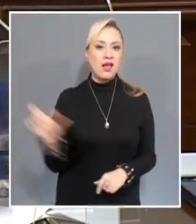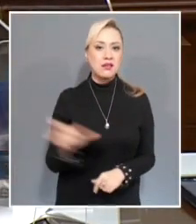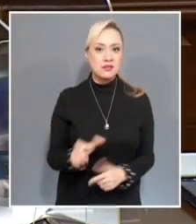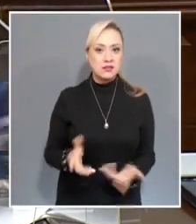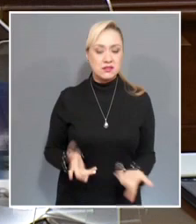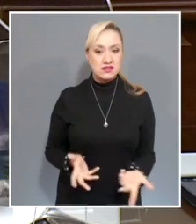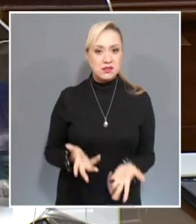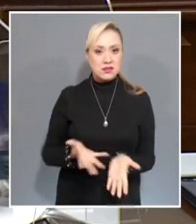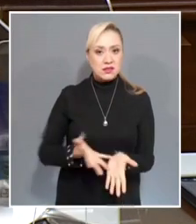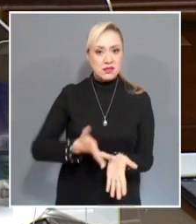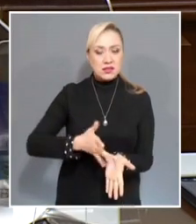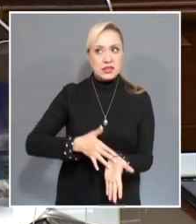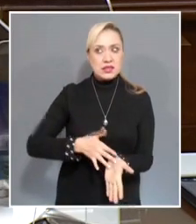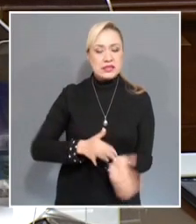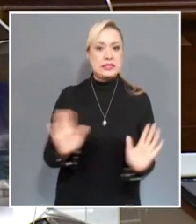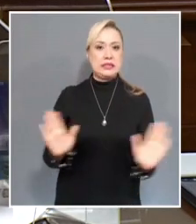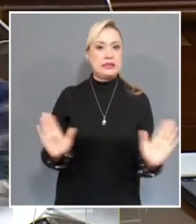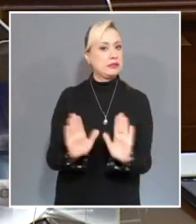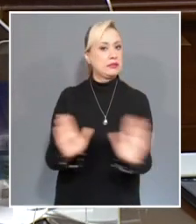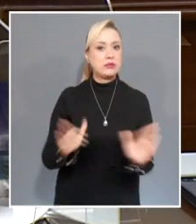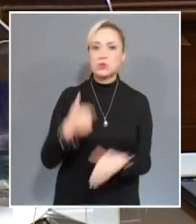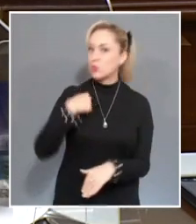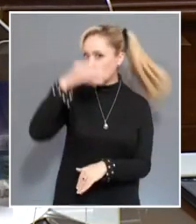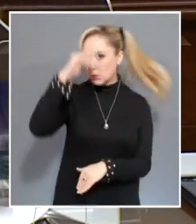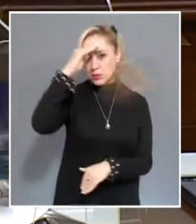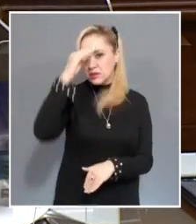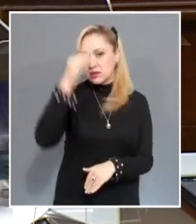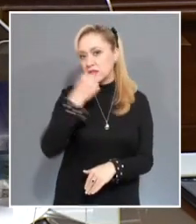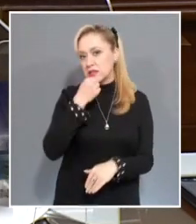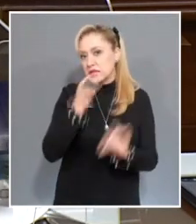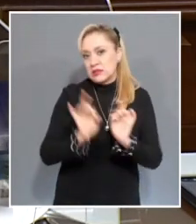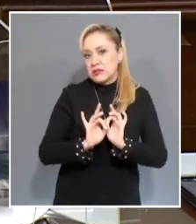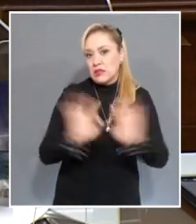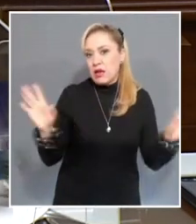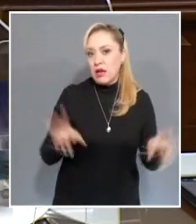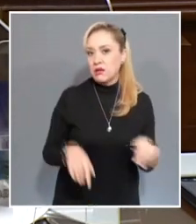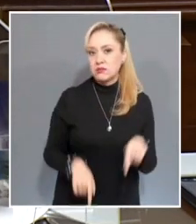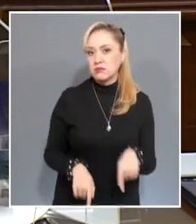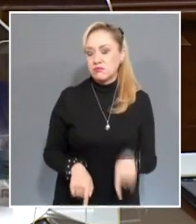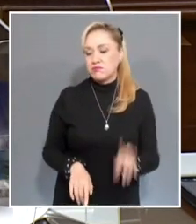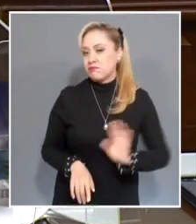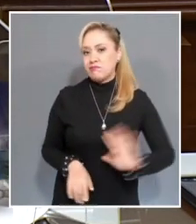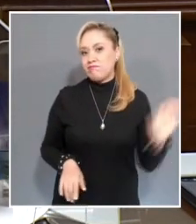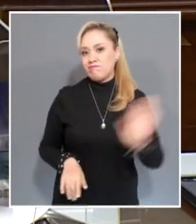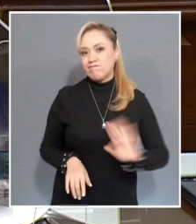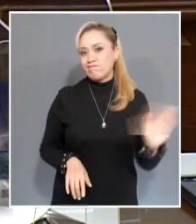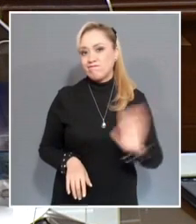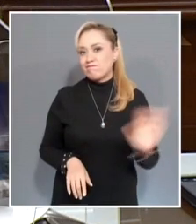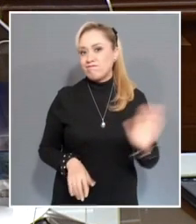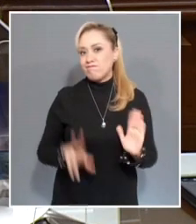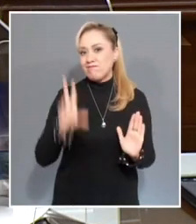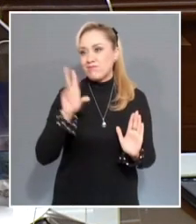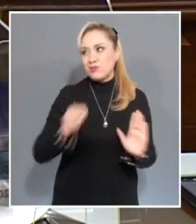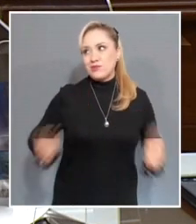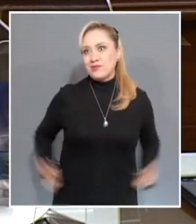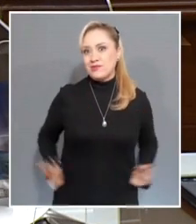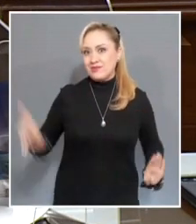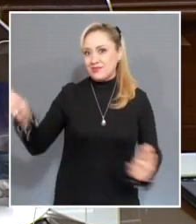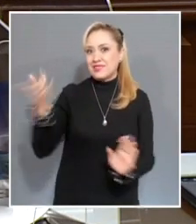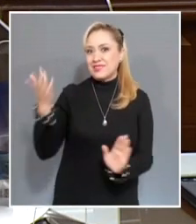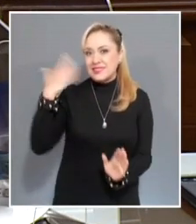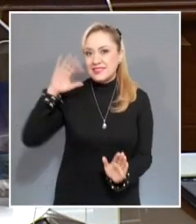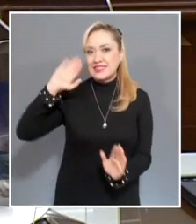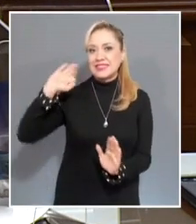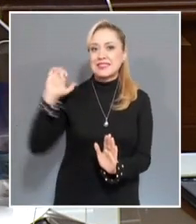como lo es la niñez, creo que el requisito que aquí se establece supera